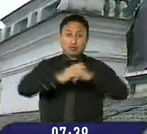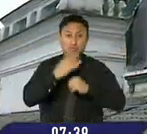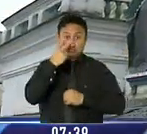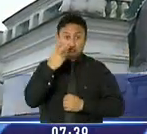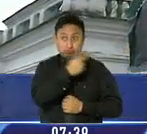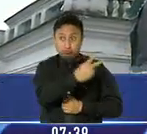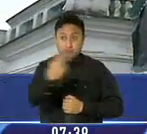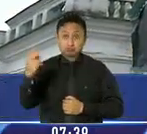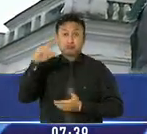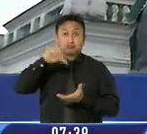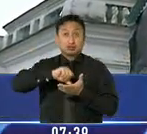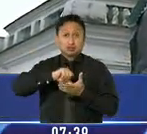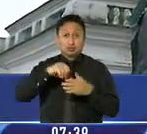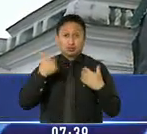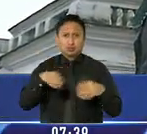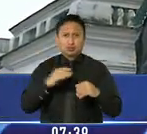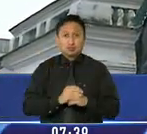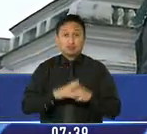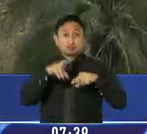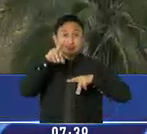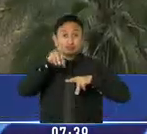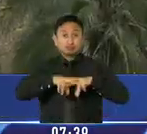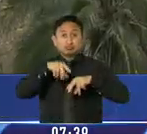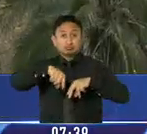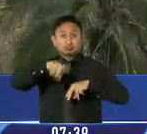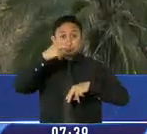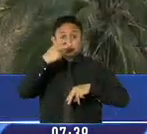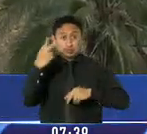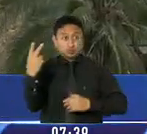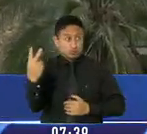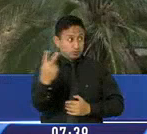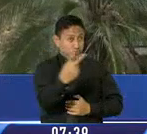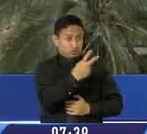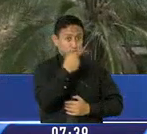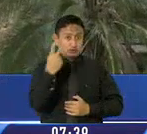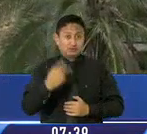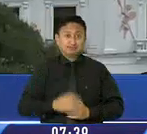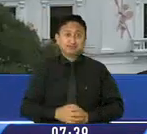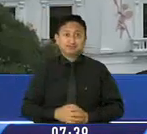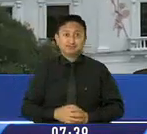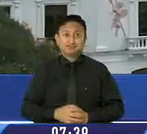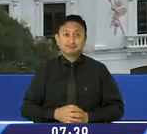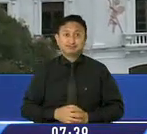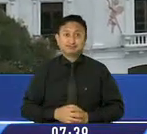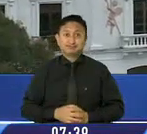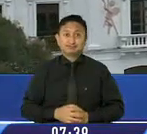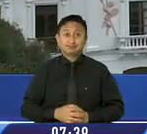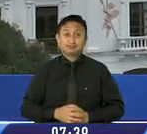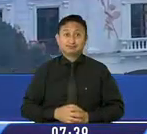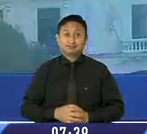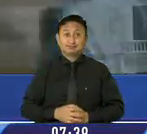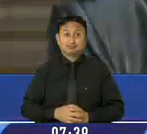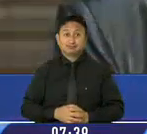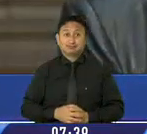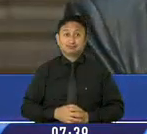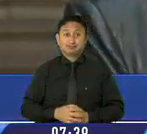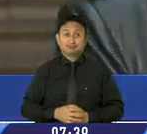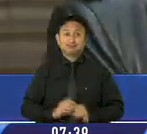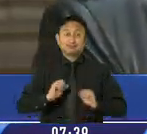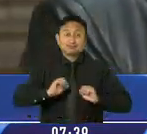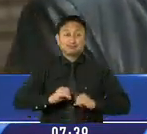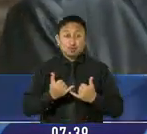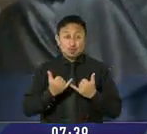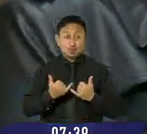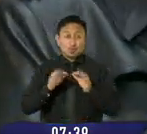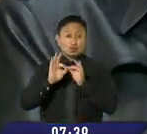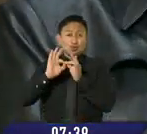privilegiadas del centro histórico. Desde allí se observa la plaza grande y la monumental arquitectura acompañada de 22 santos. La intervención que se